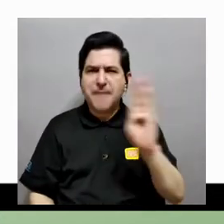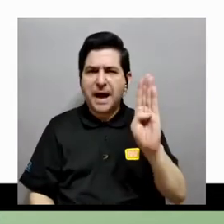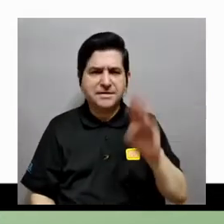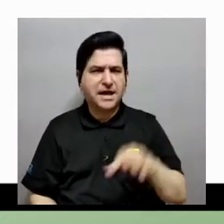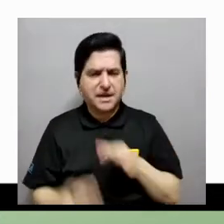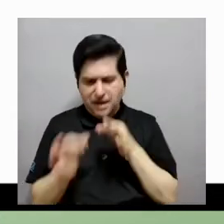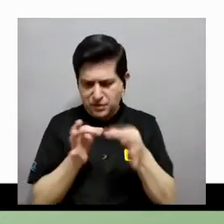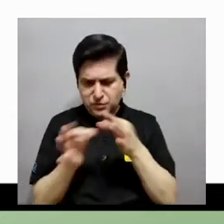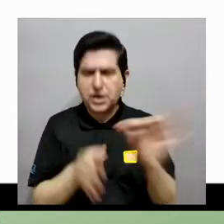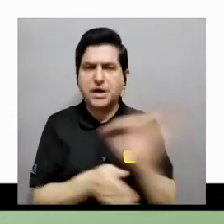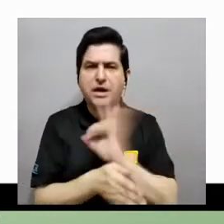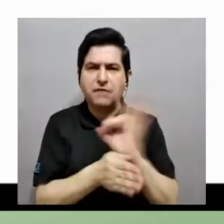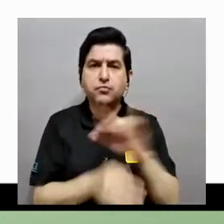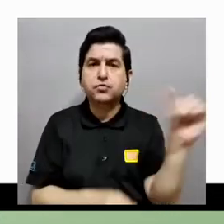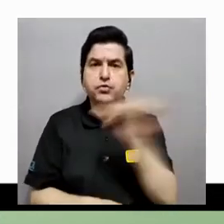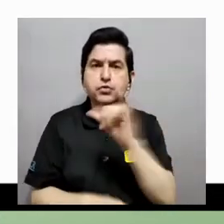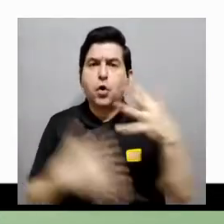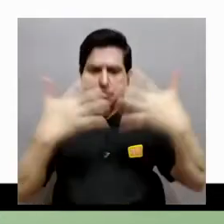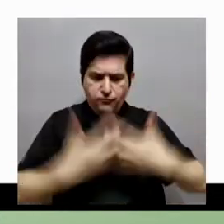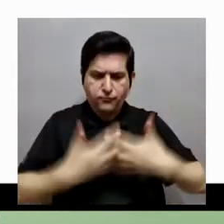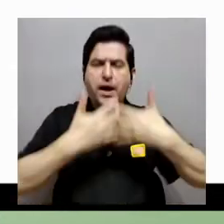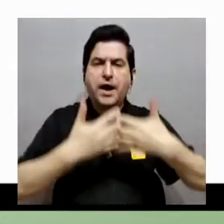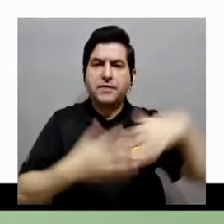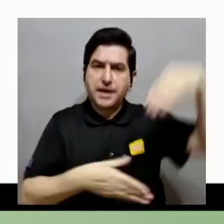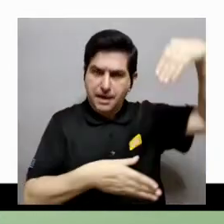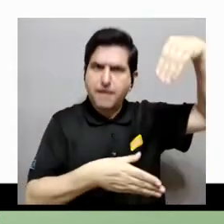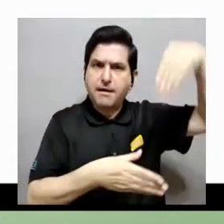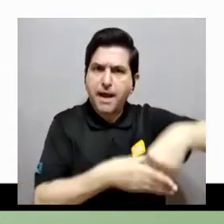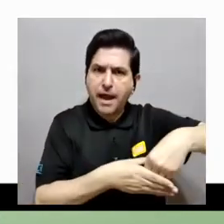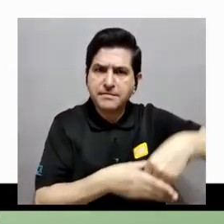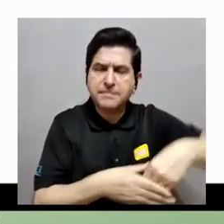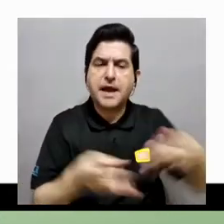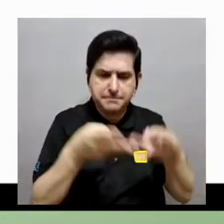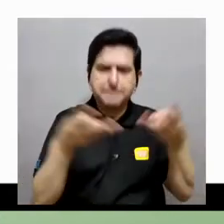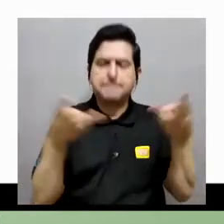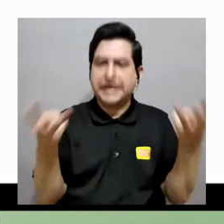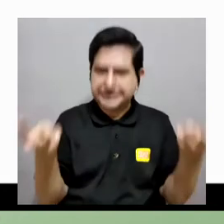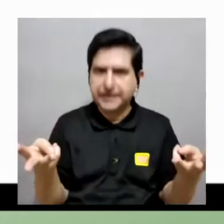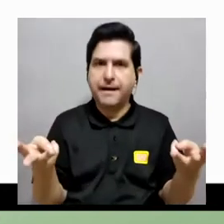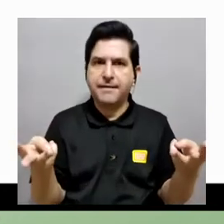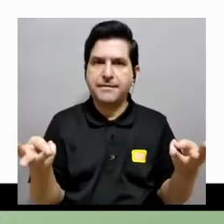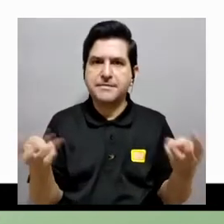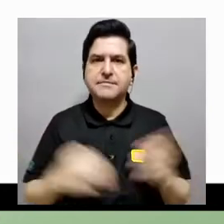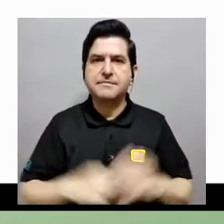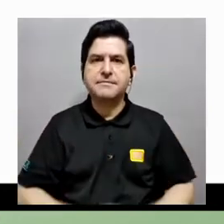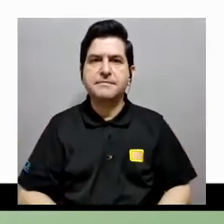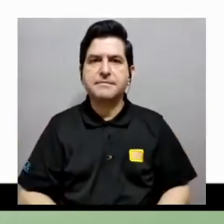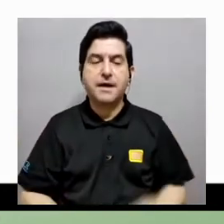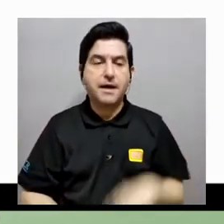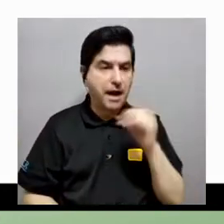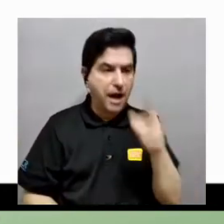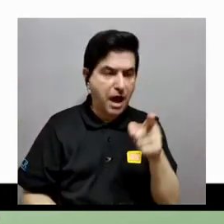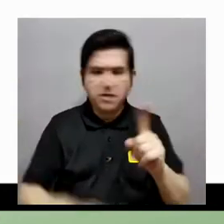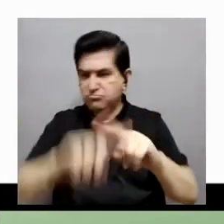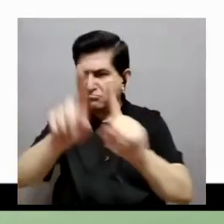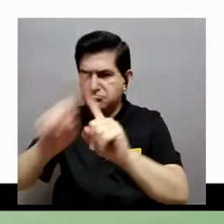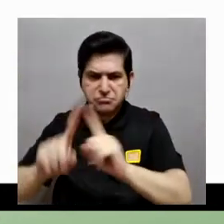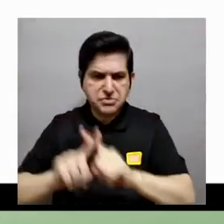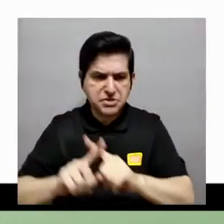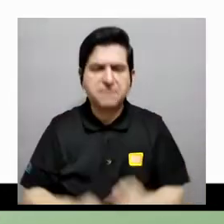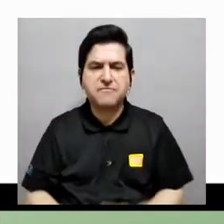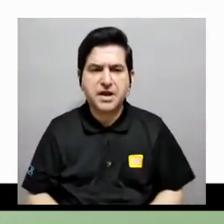una célula funciona como una fábrica, ¿verdad? Donde entran algunos materiales. Existen algunos